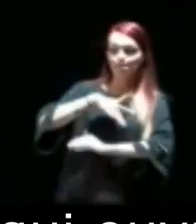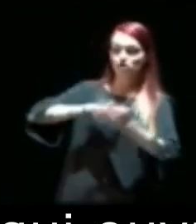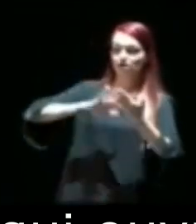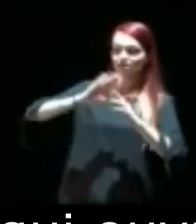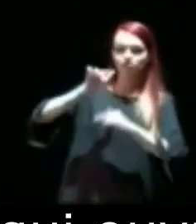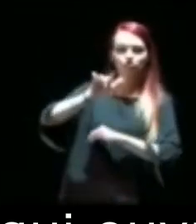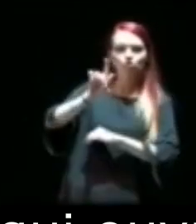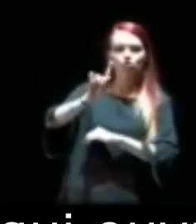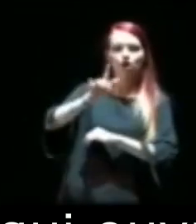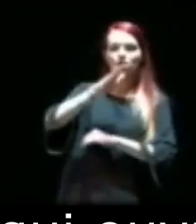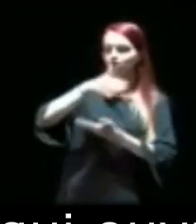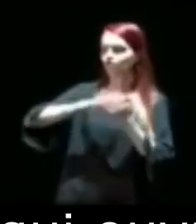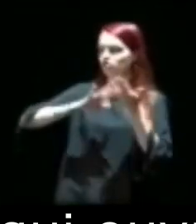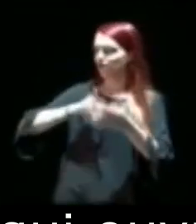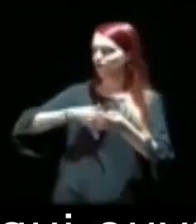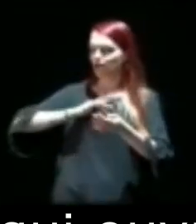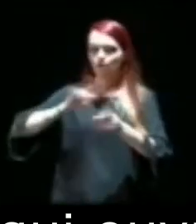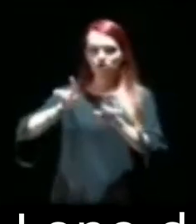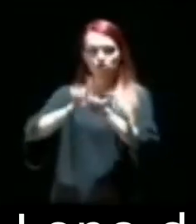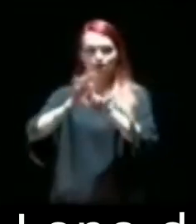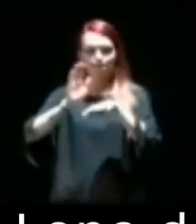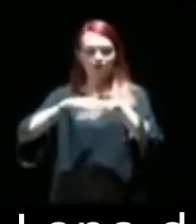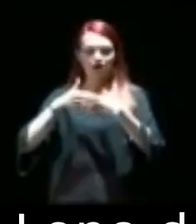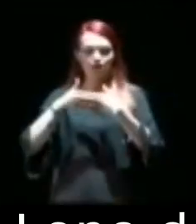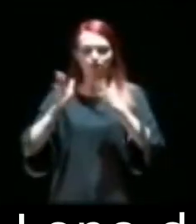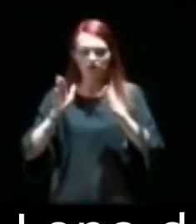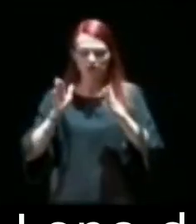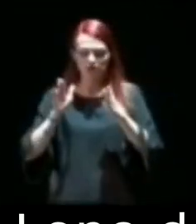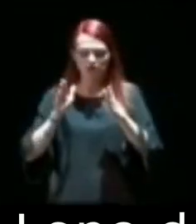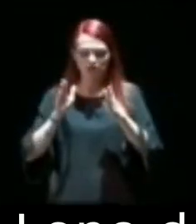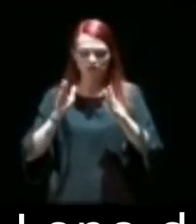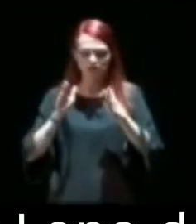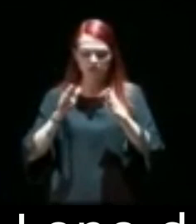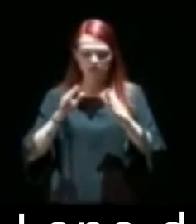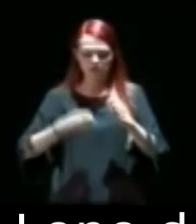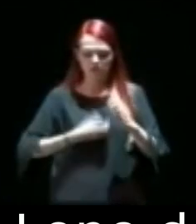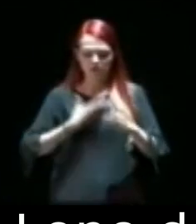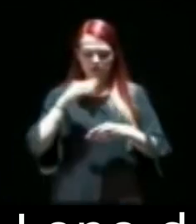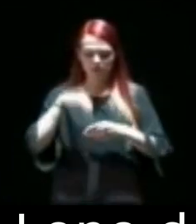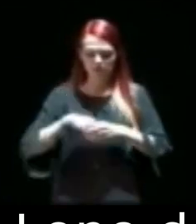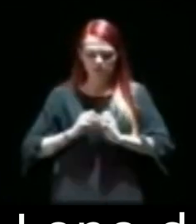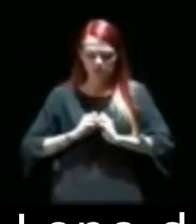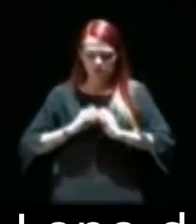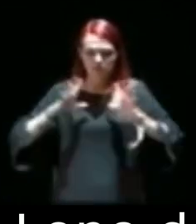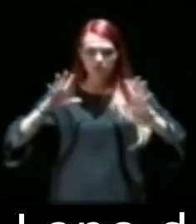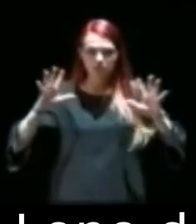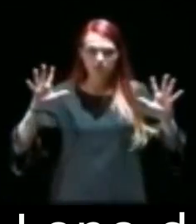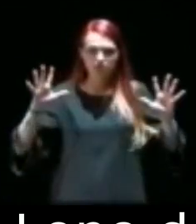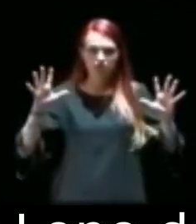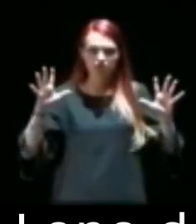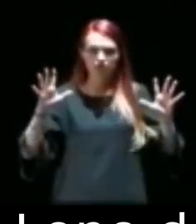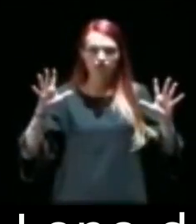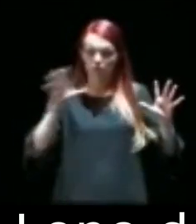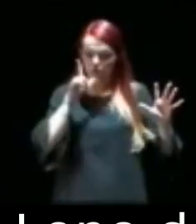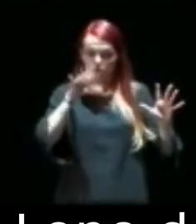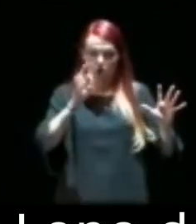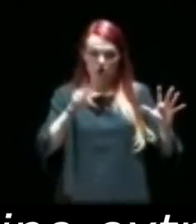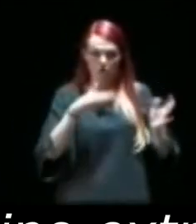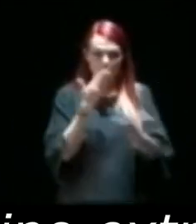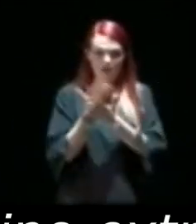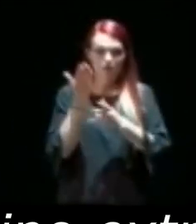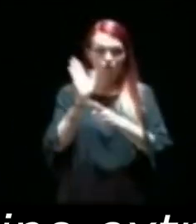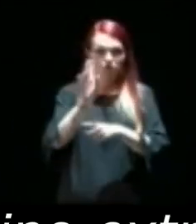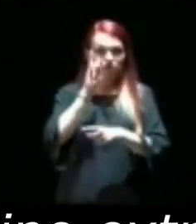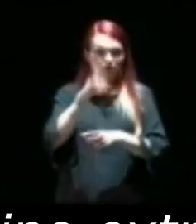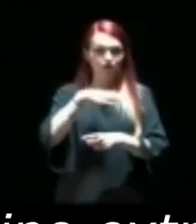a veces como esa puerta hacia ese abismo del alma humana, del ser humano, que nos propone Lope. O sea, es